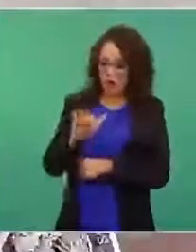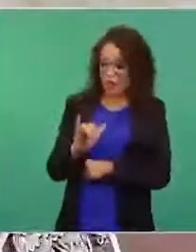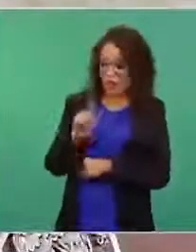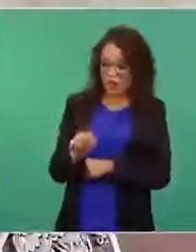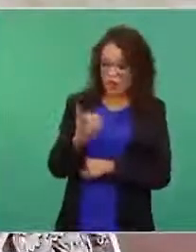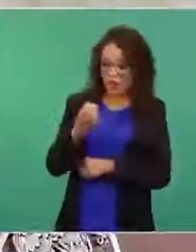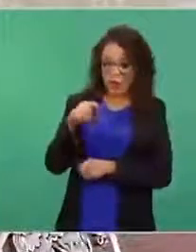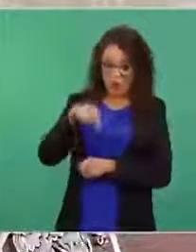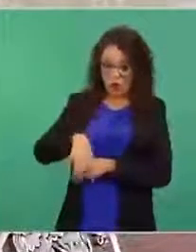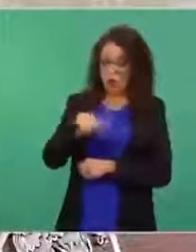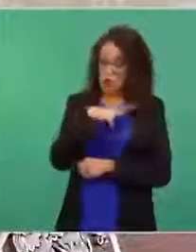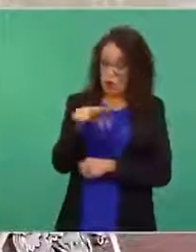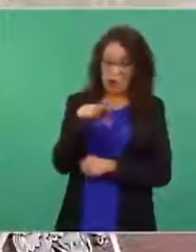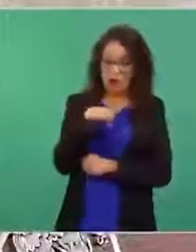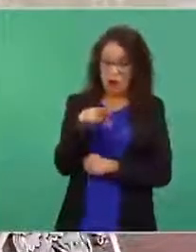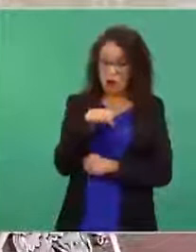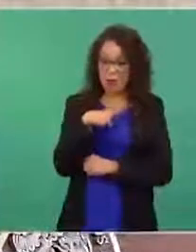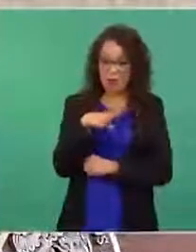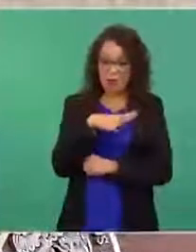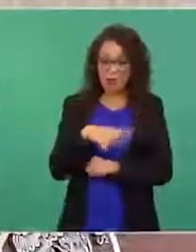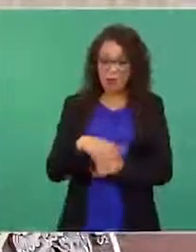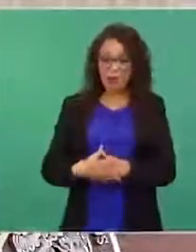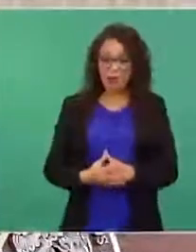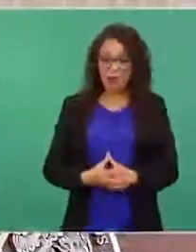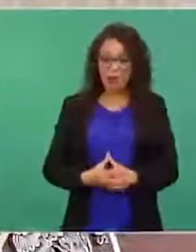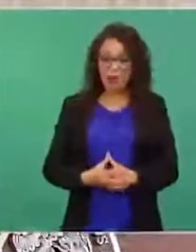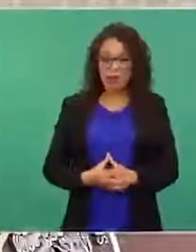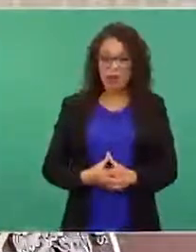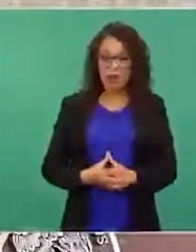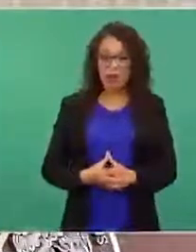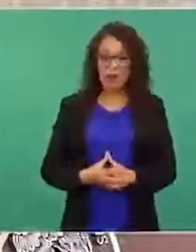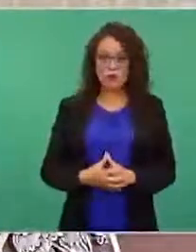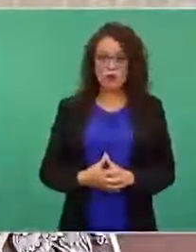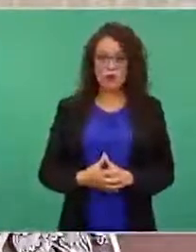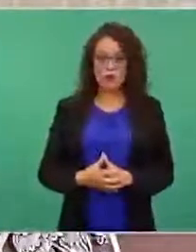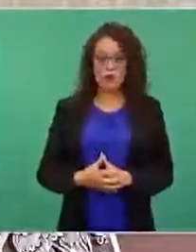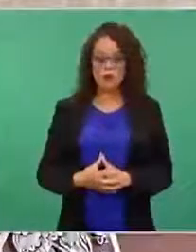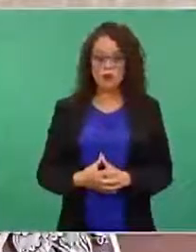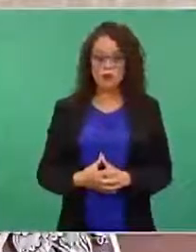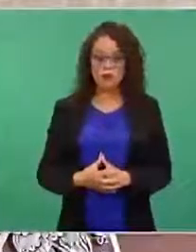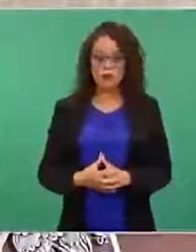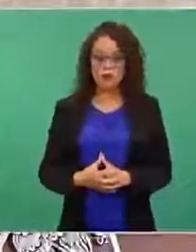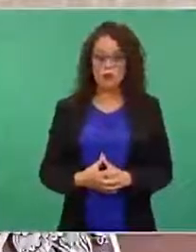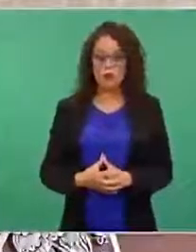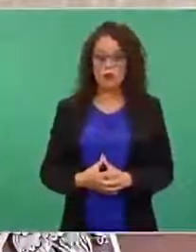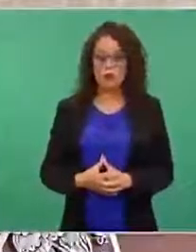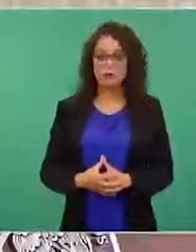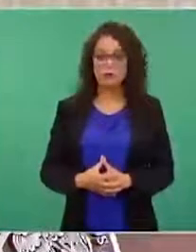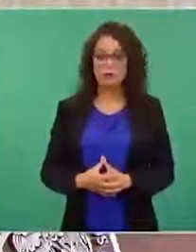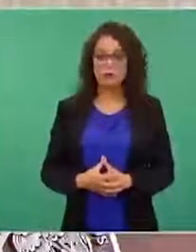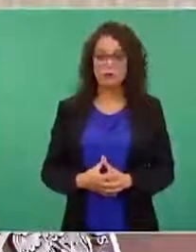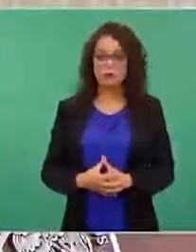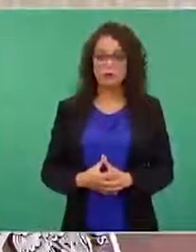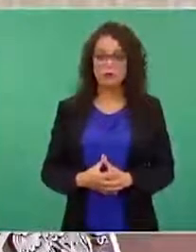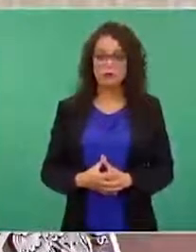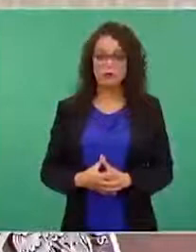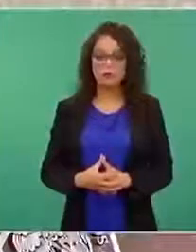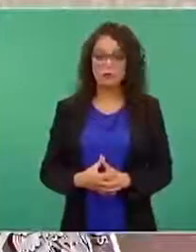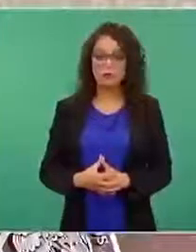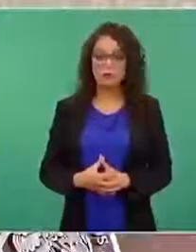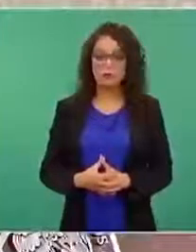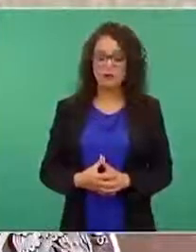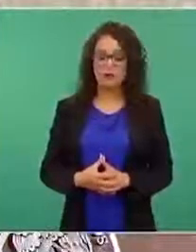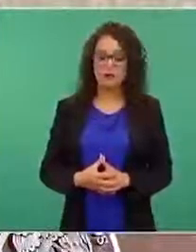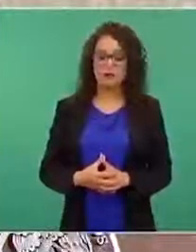y no queremos que lo exploten